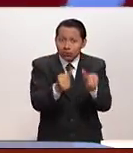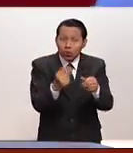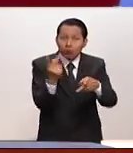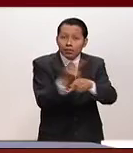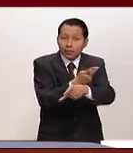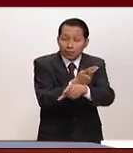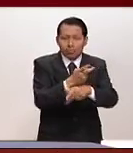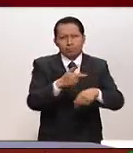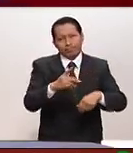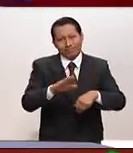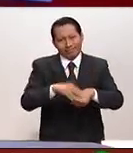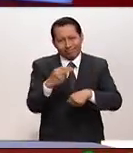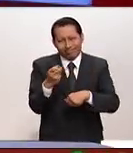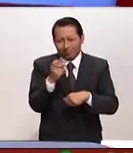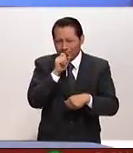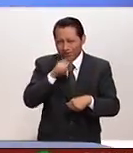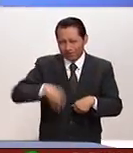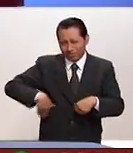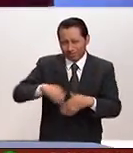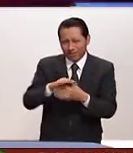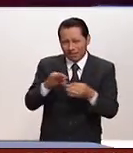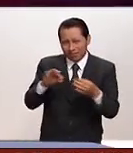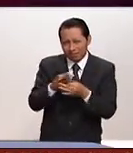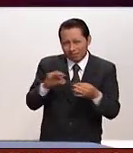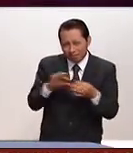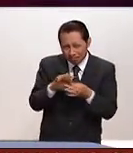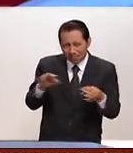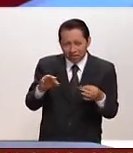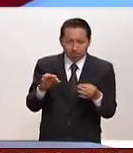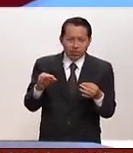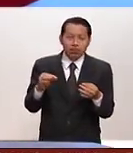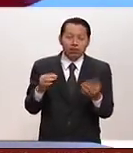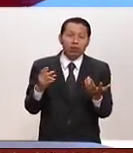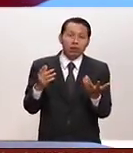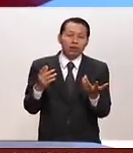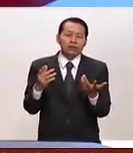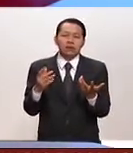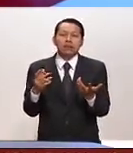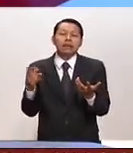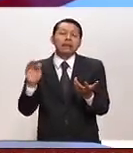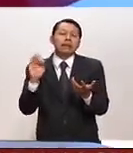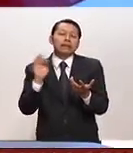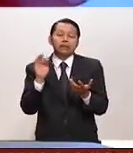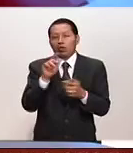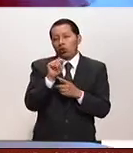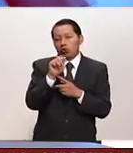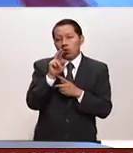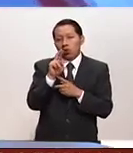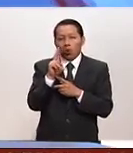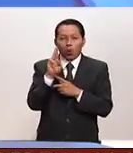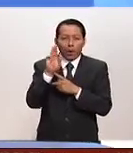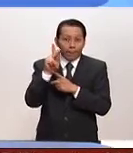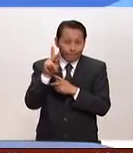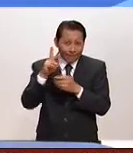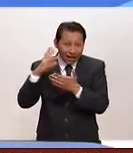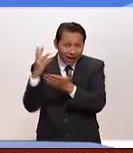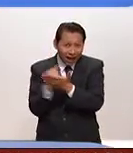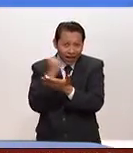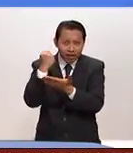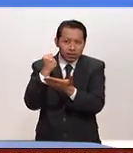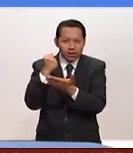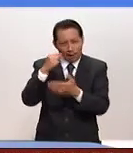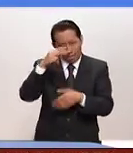realmente, como tú dices, ante esta circunstancia atípica, si gana Trump para los mexicanos, ¿puede ser algo